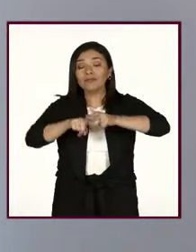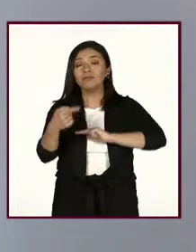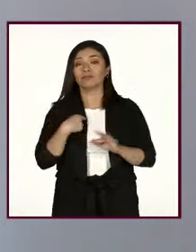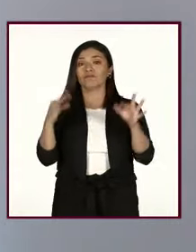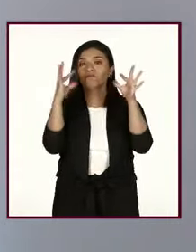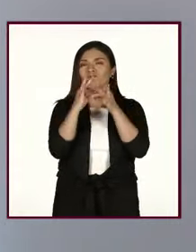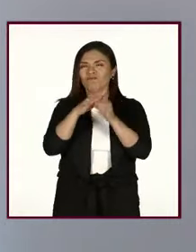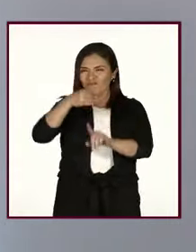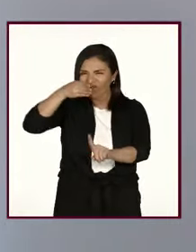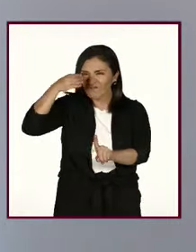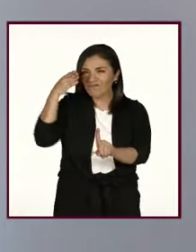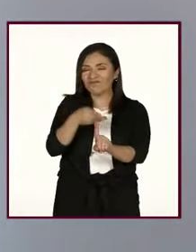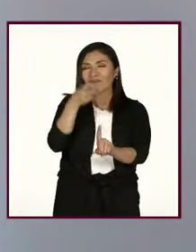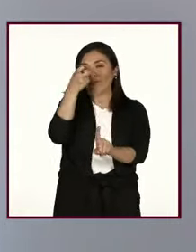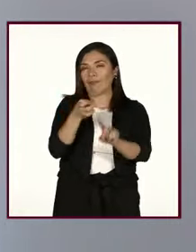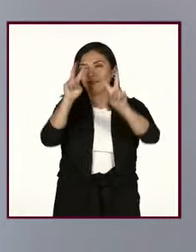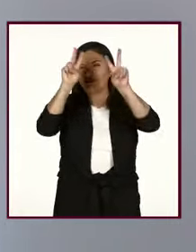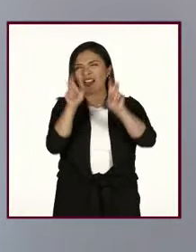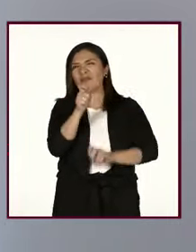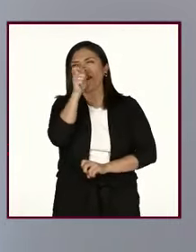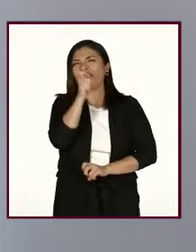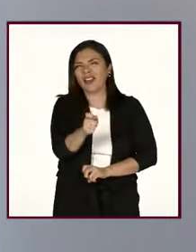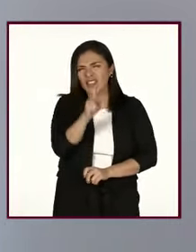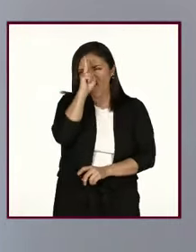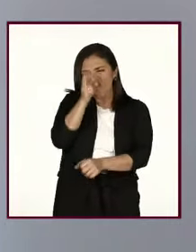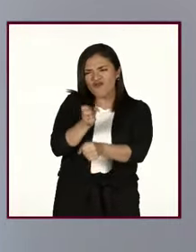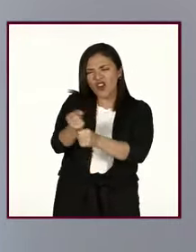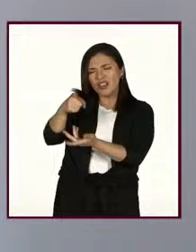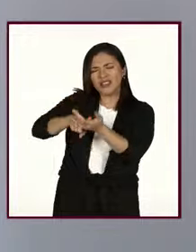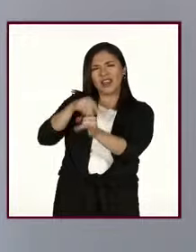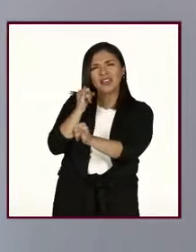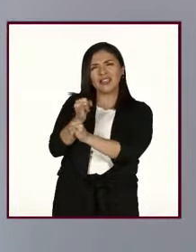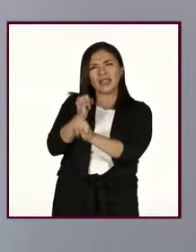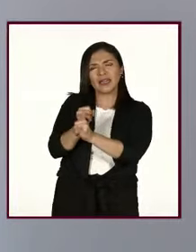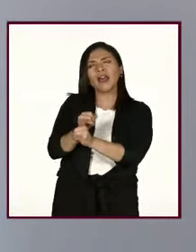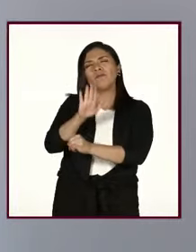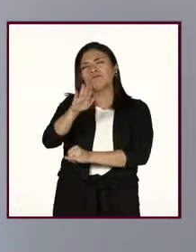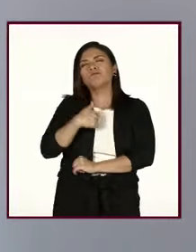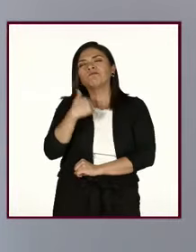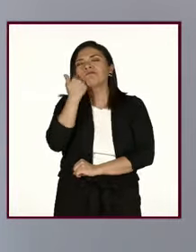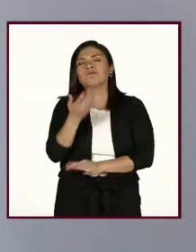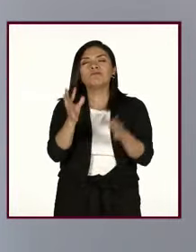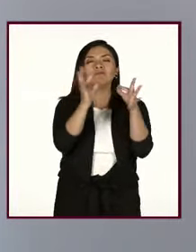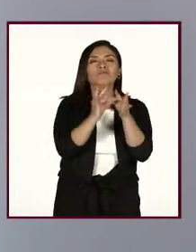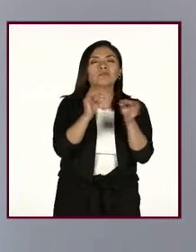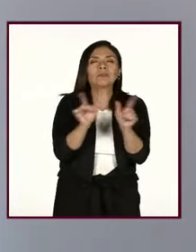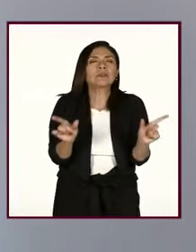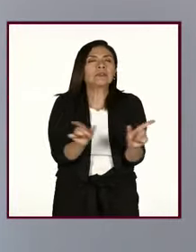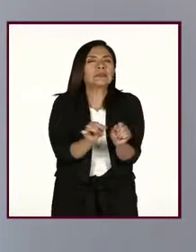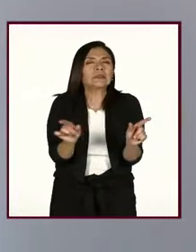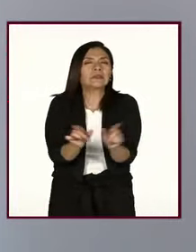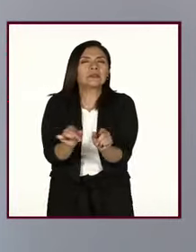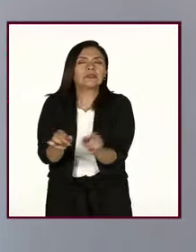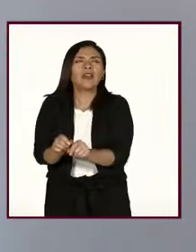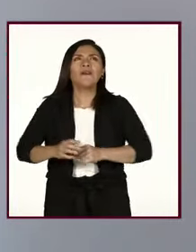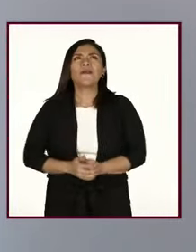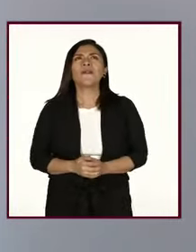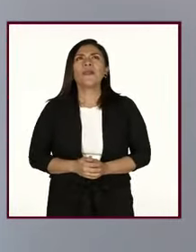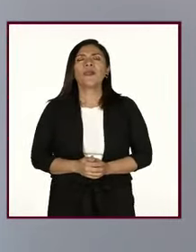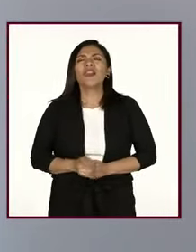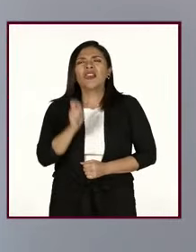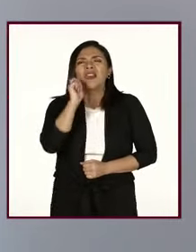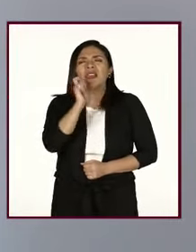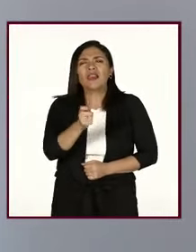puntualmente de lo que es la violencia digital, quisiera explicarles brevemente a qué nos